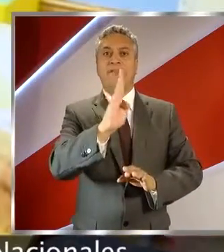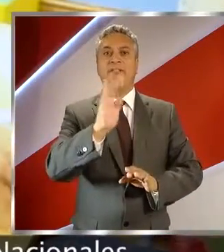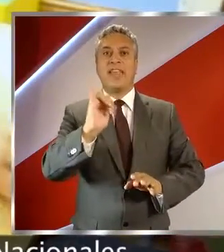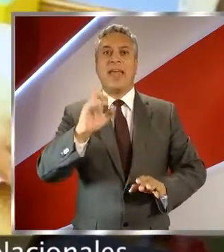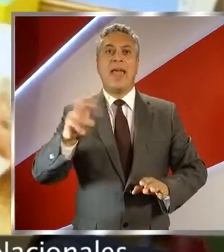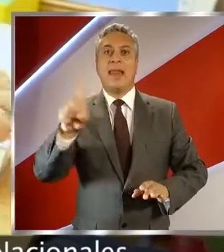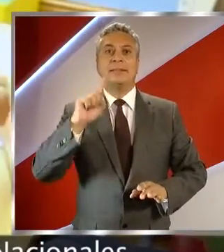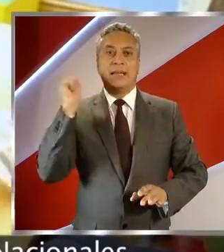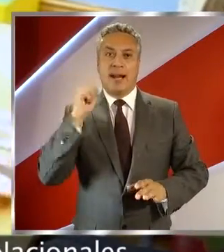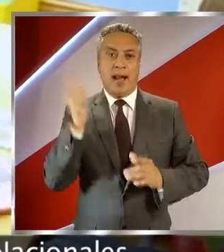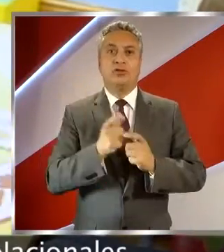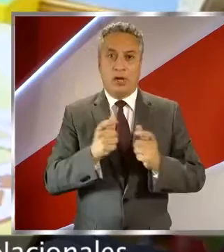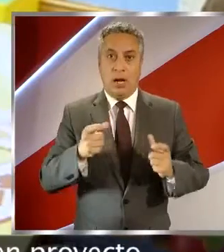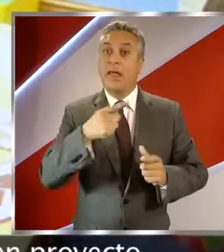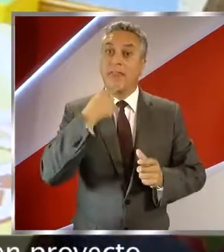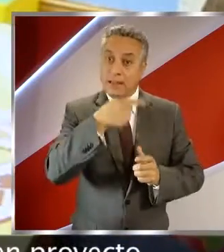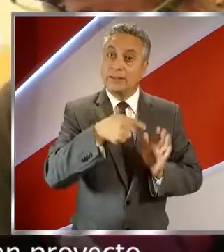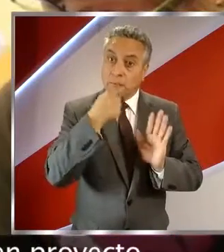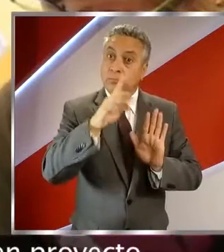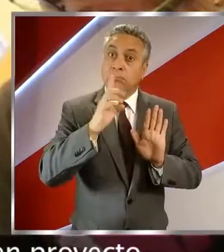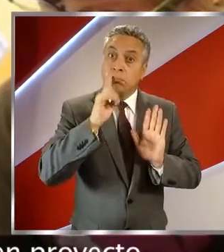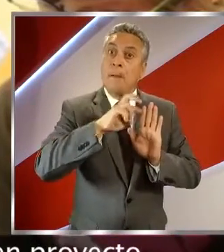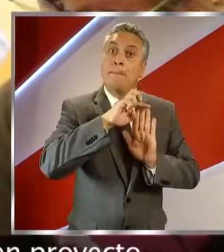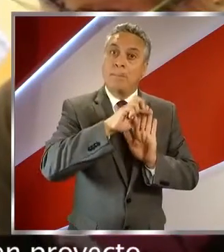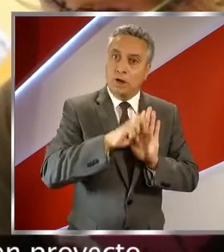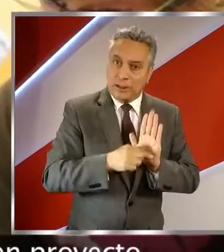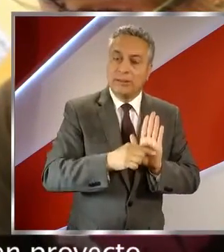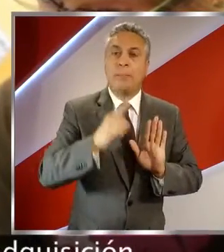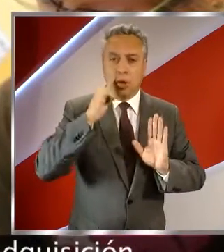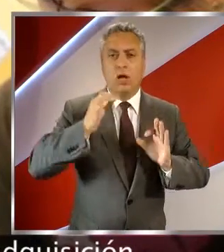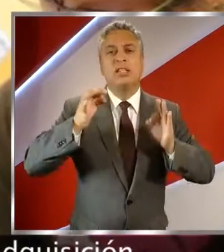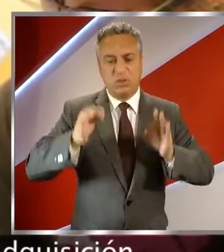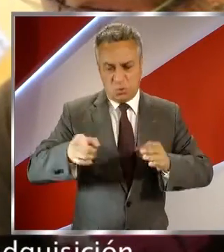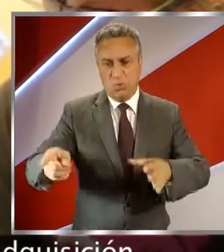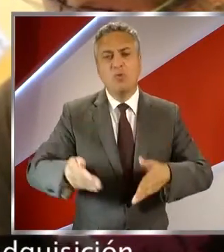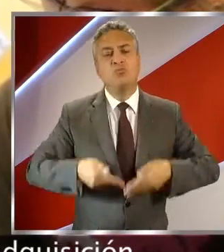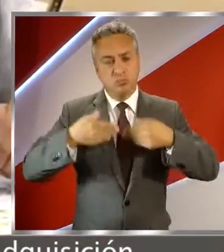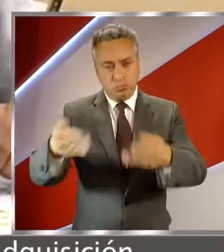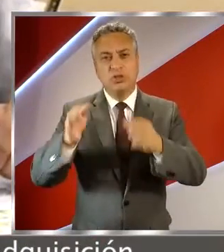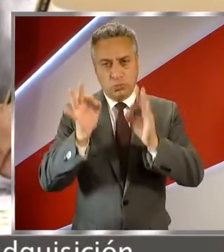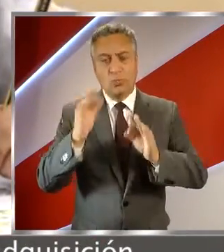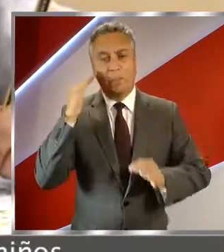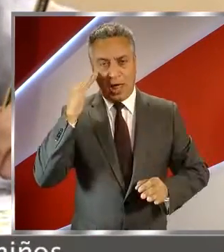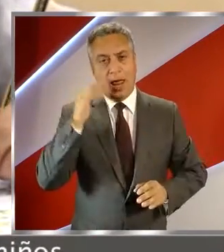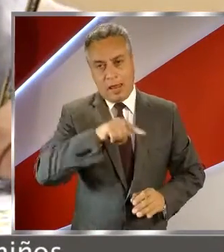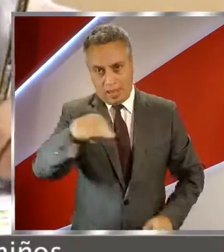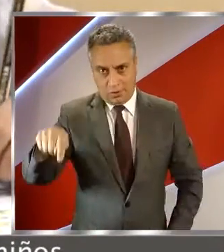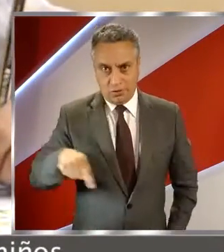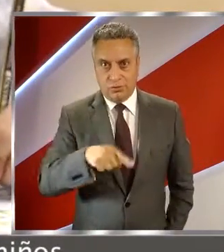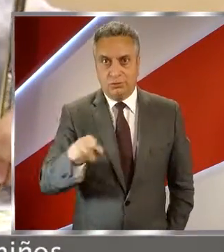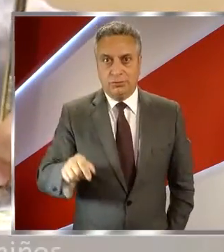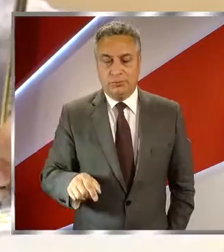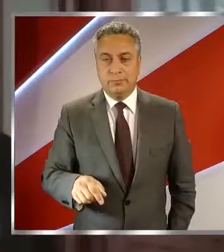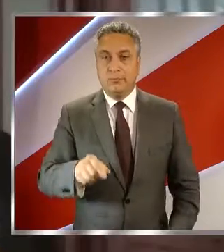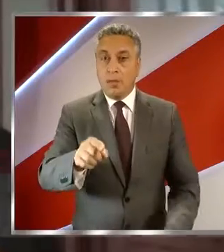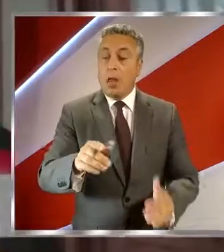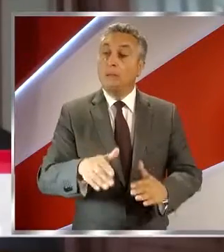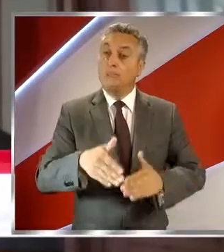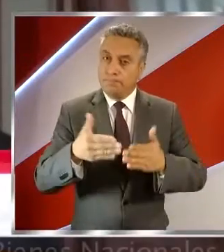desde la Seremia de Bienes Nacionales dicen que el tema aún está en proyecto, pero que será segura la adquisición de este lugar para los niños.